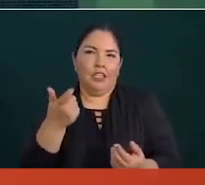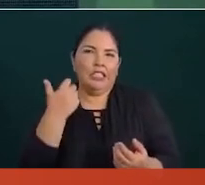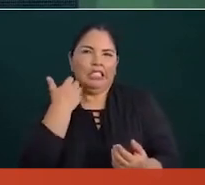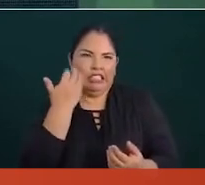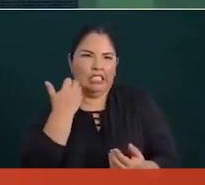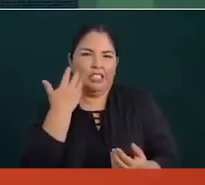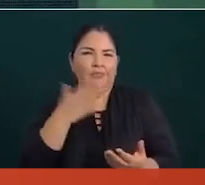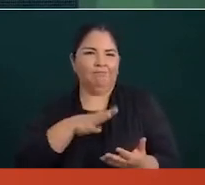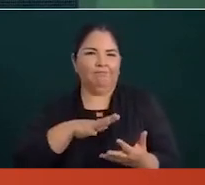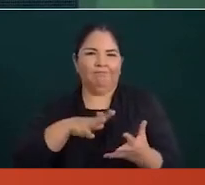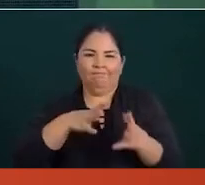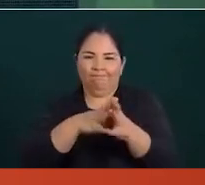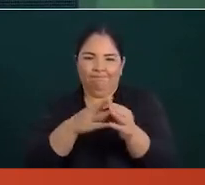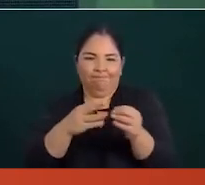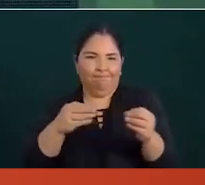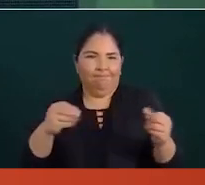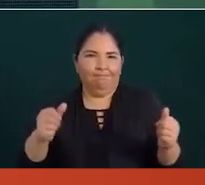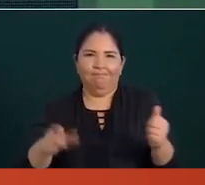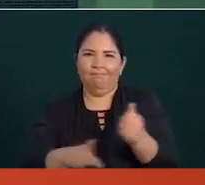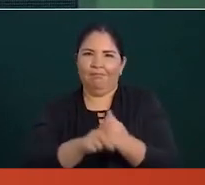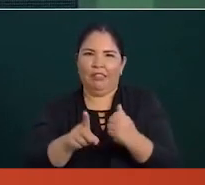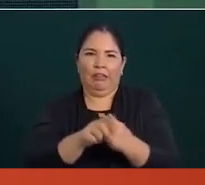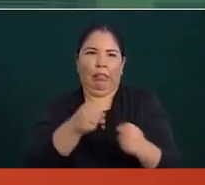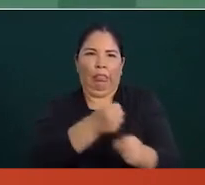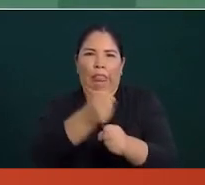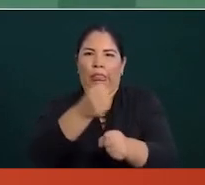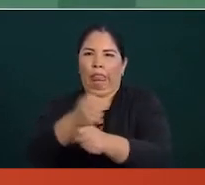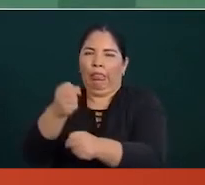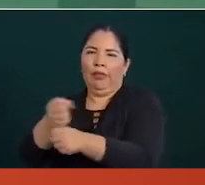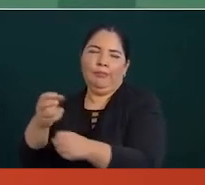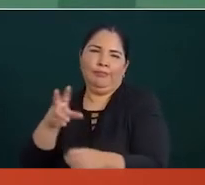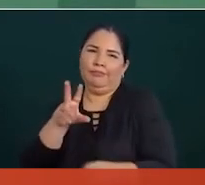resolver todo con el uso de la violencia